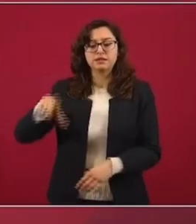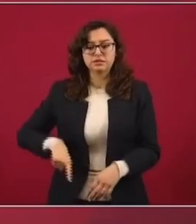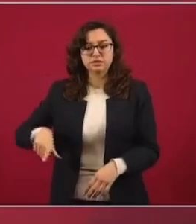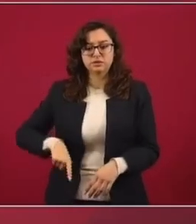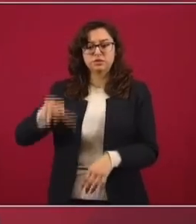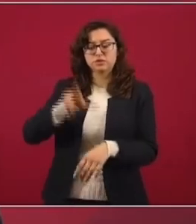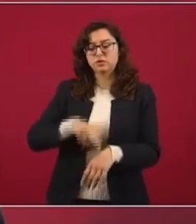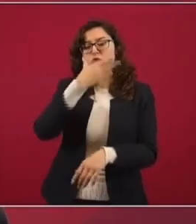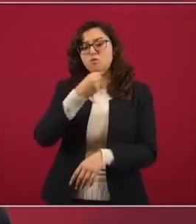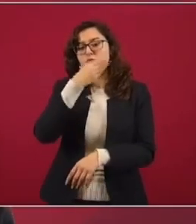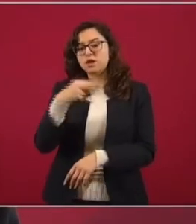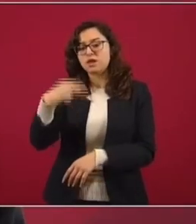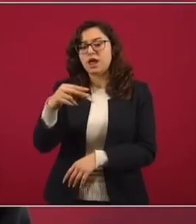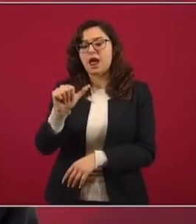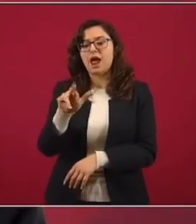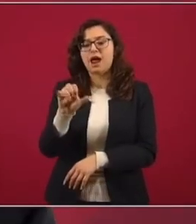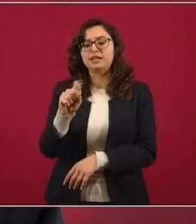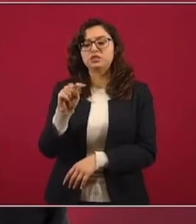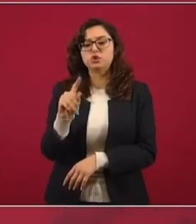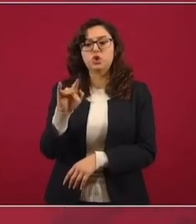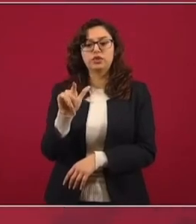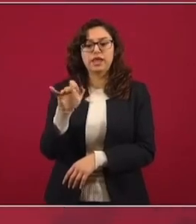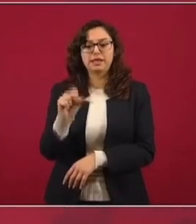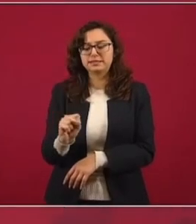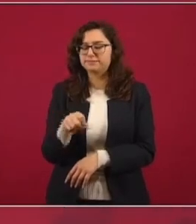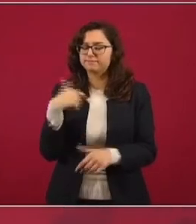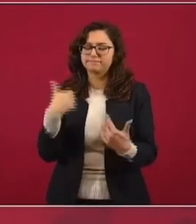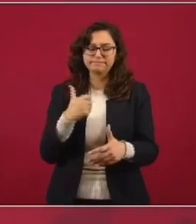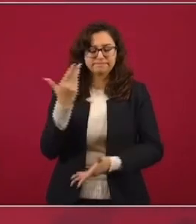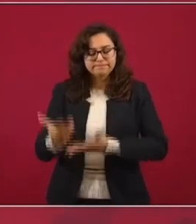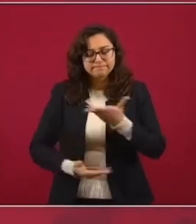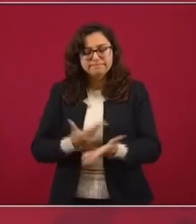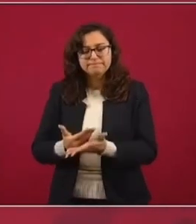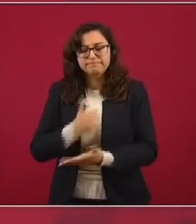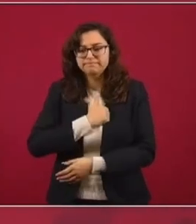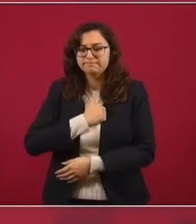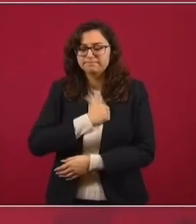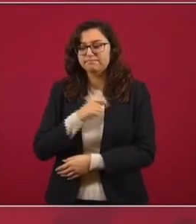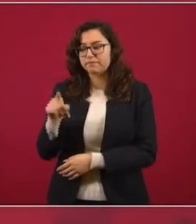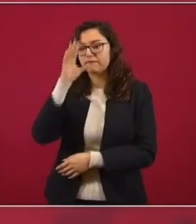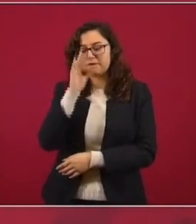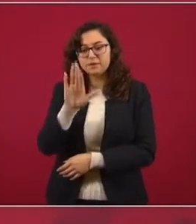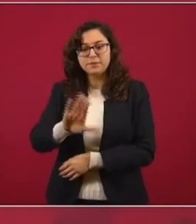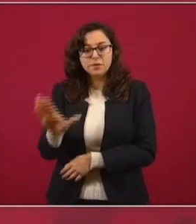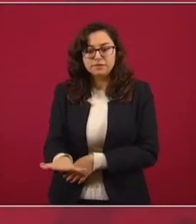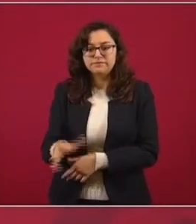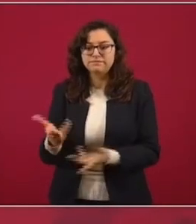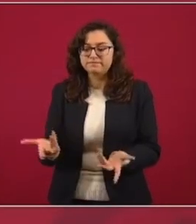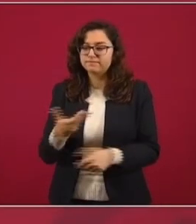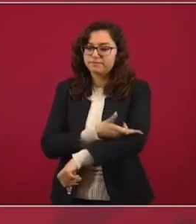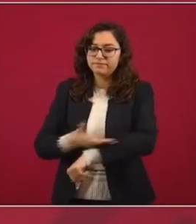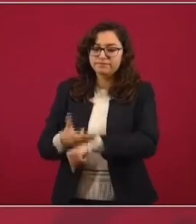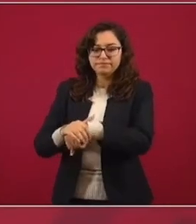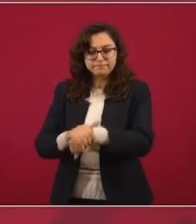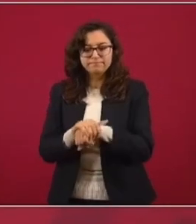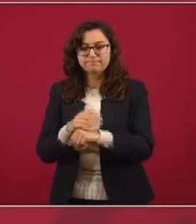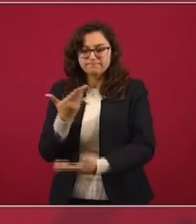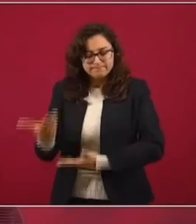Sandoval. Envío mi pésame a sus familiares, amigos, y